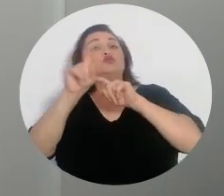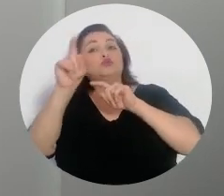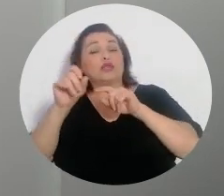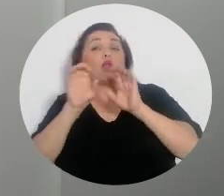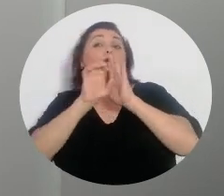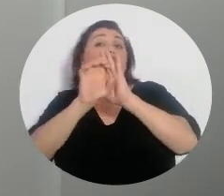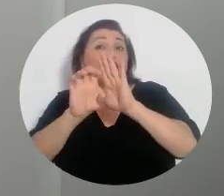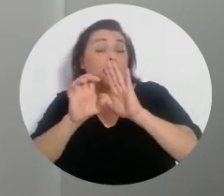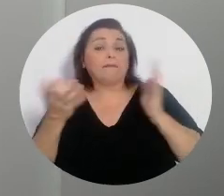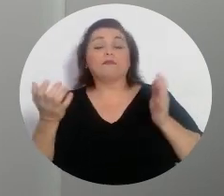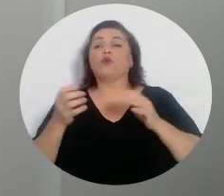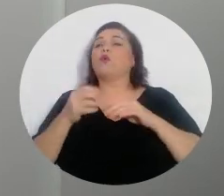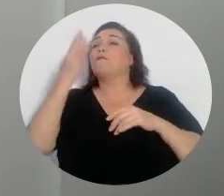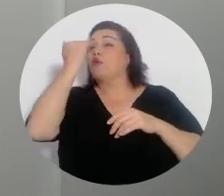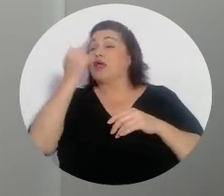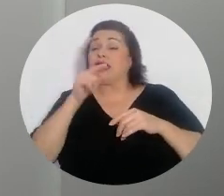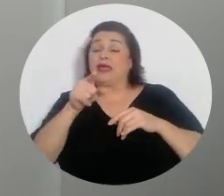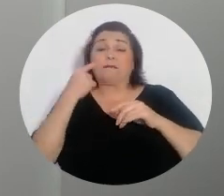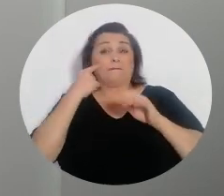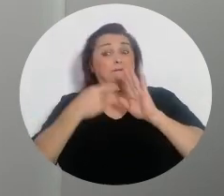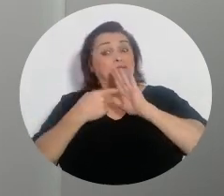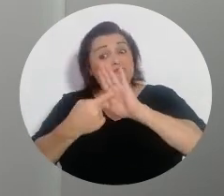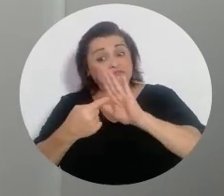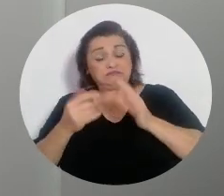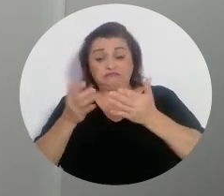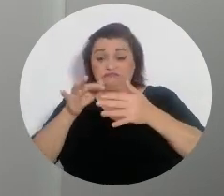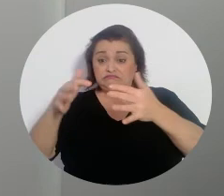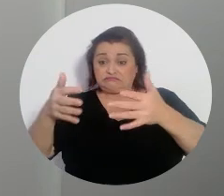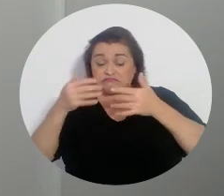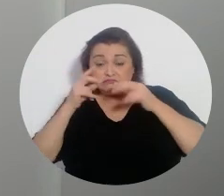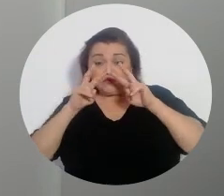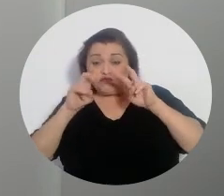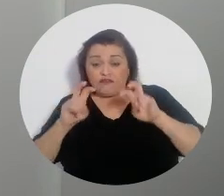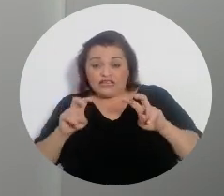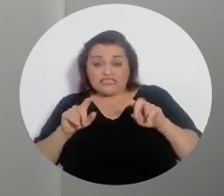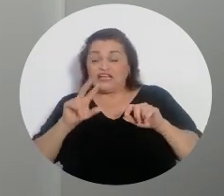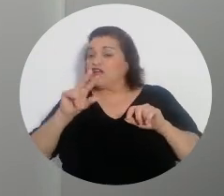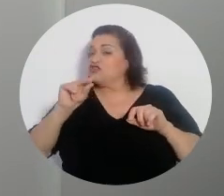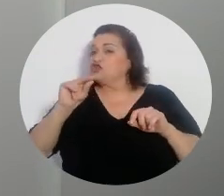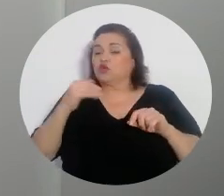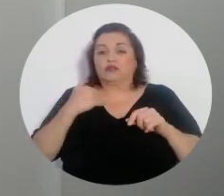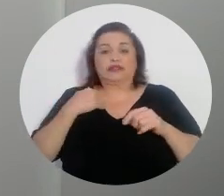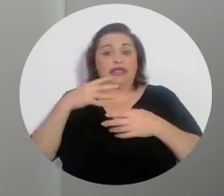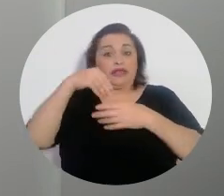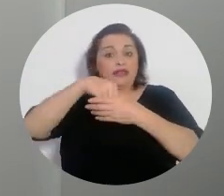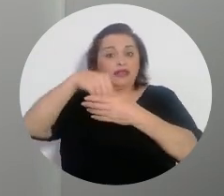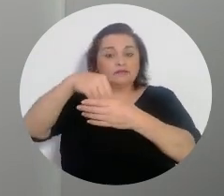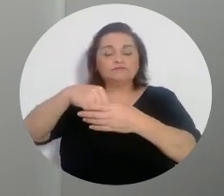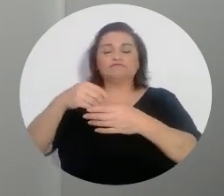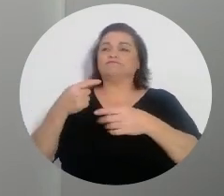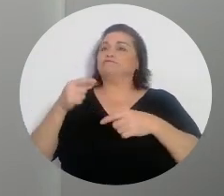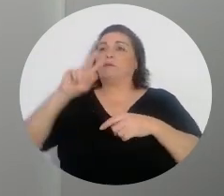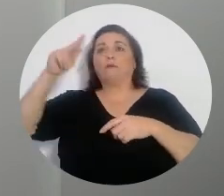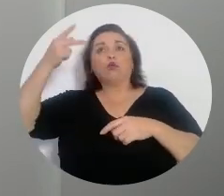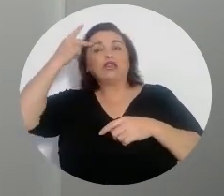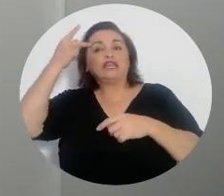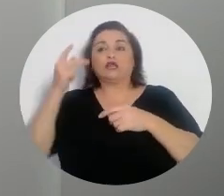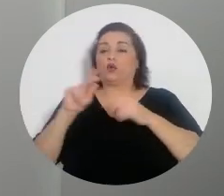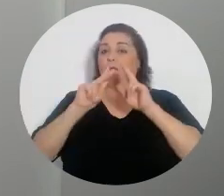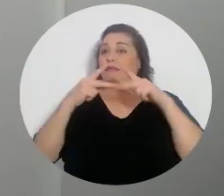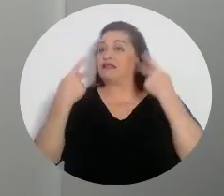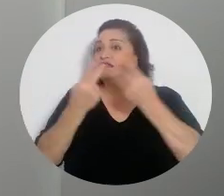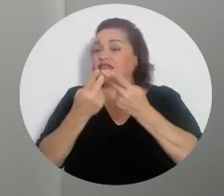o por ejemplo, porque la manifestación no comporta algún tipo de ostentación político